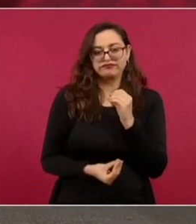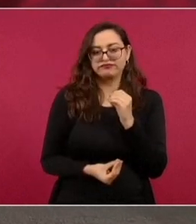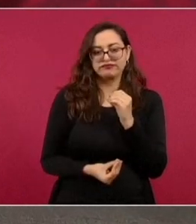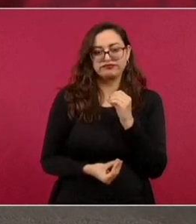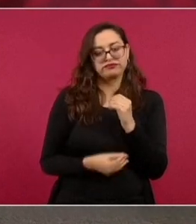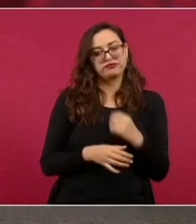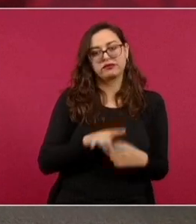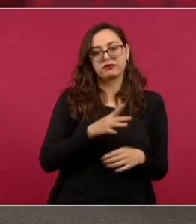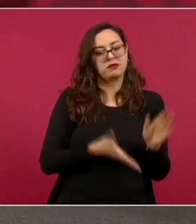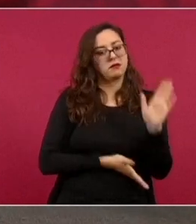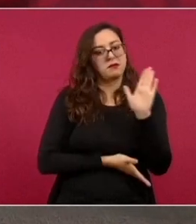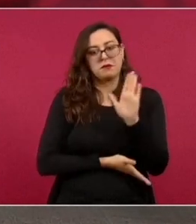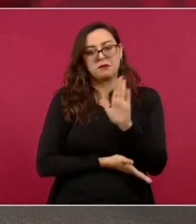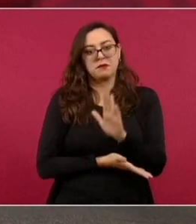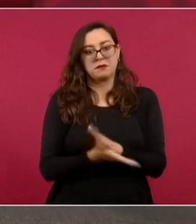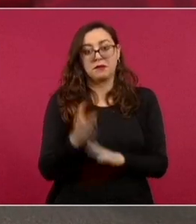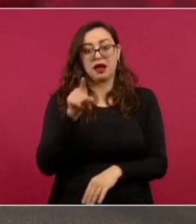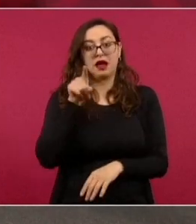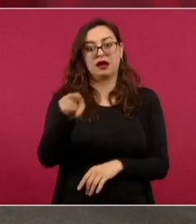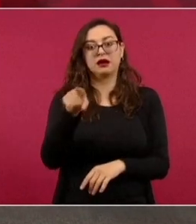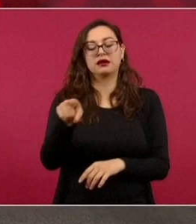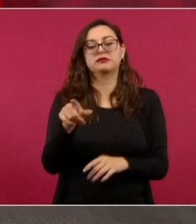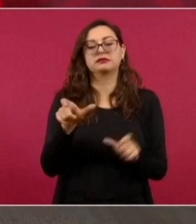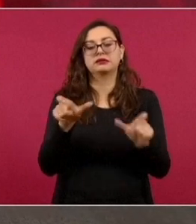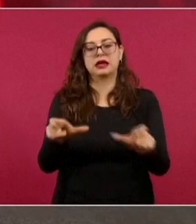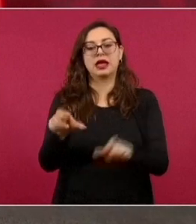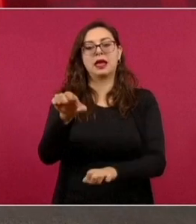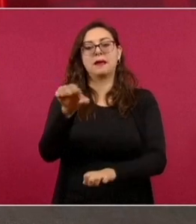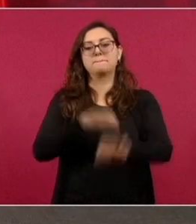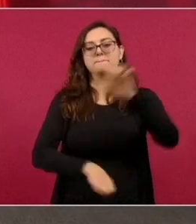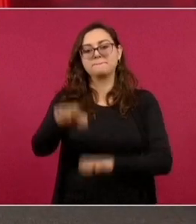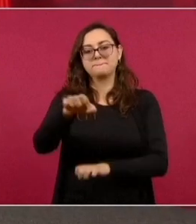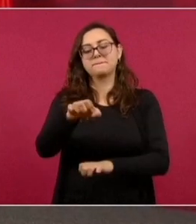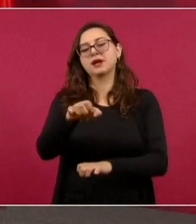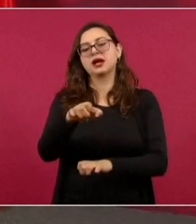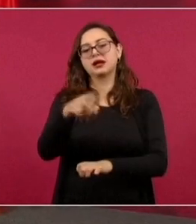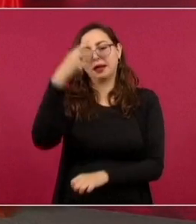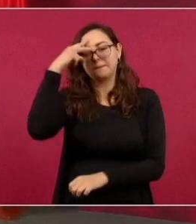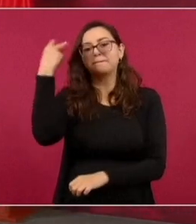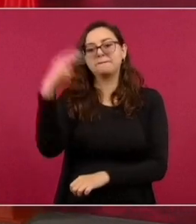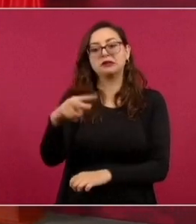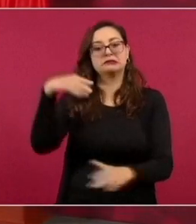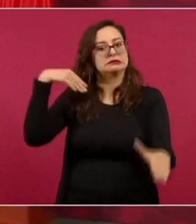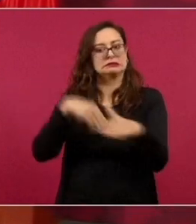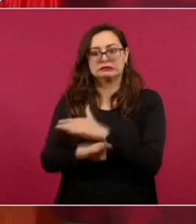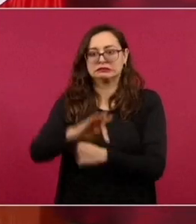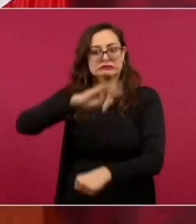la embajada, pero seguramente